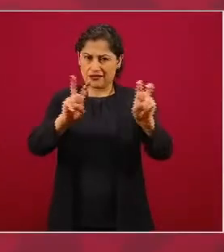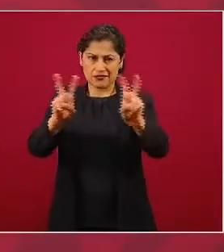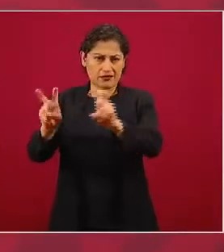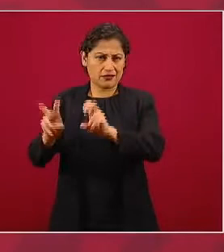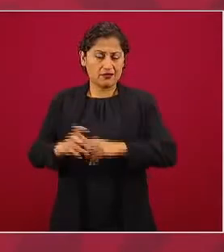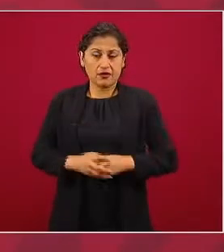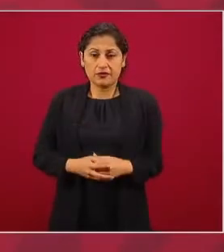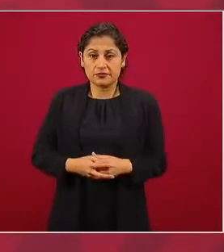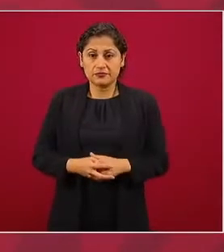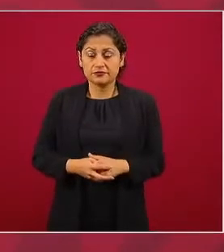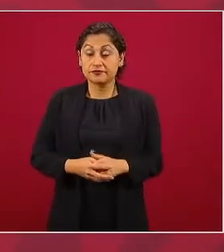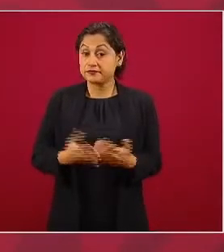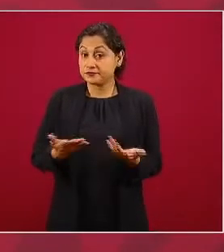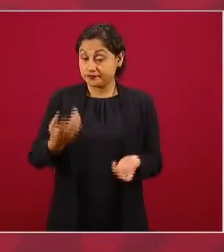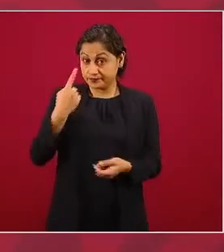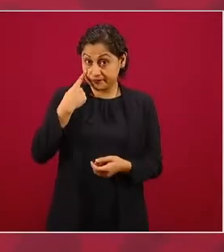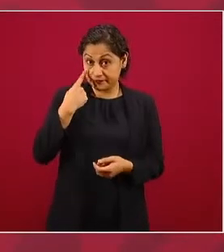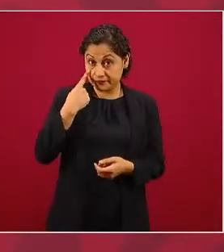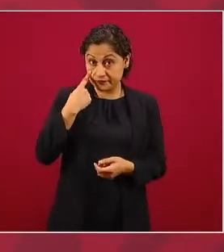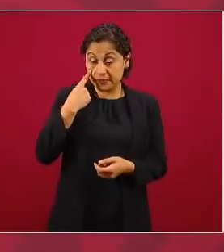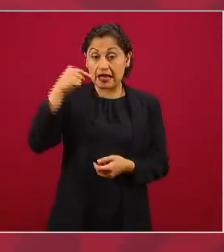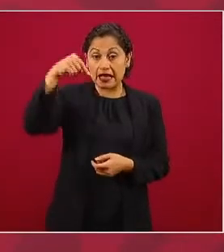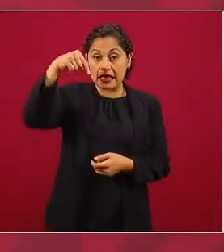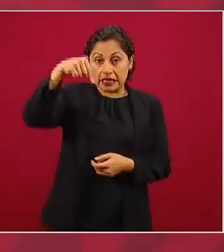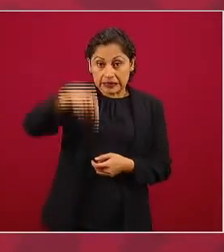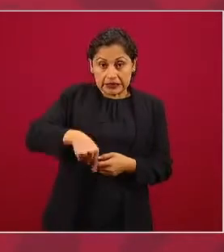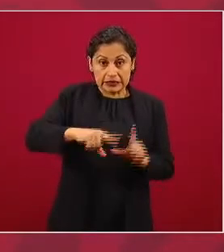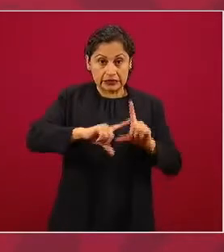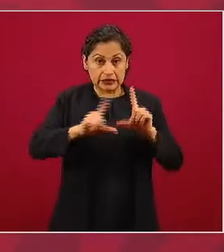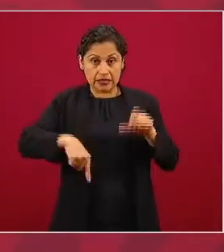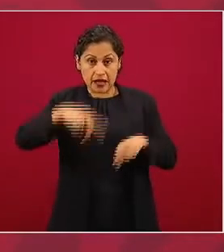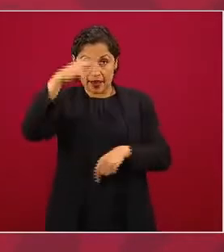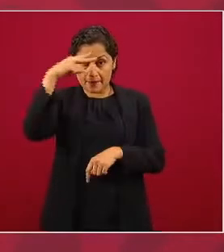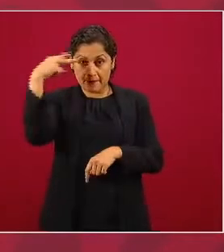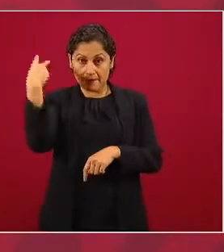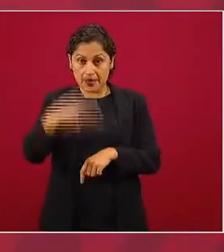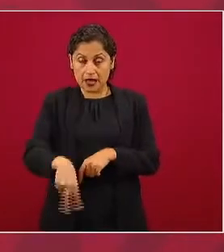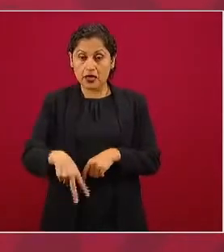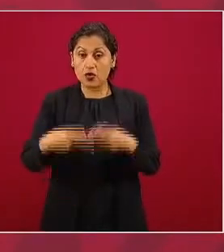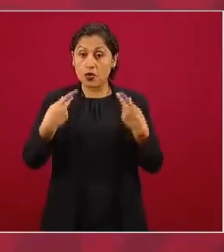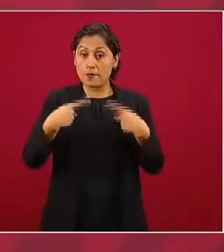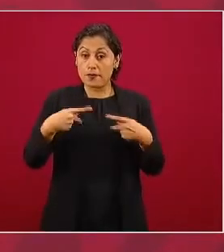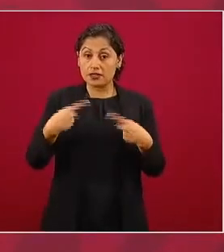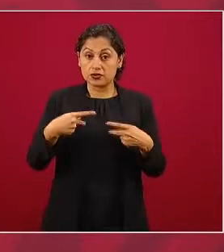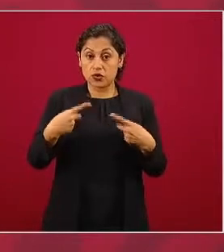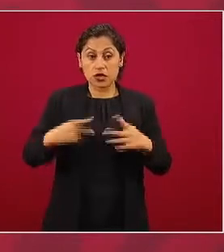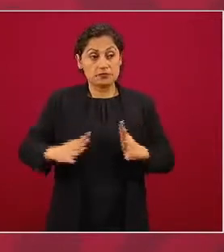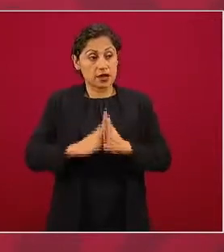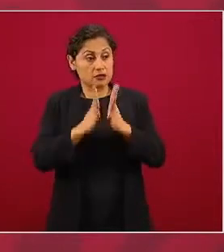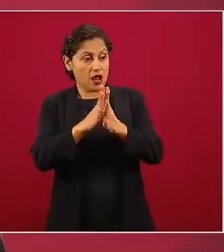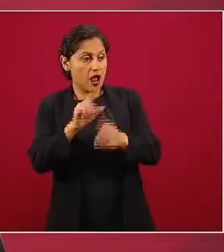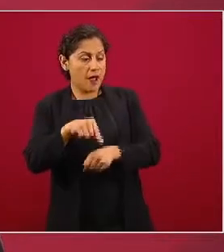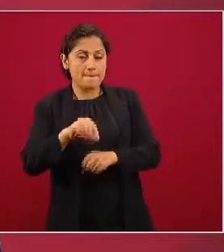ha ayudado mucho, repito, la participación de la gente, porque podría decir, a ver,